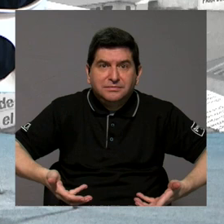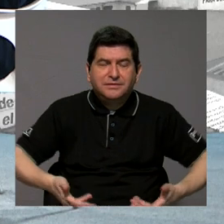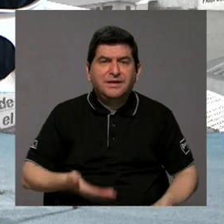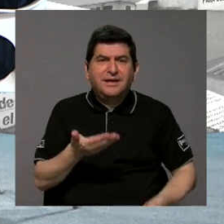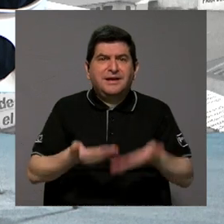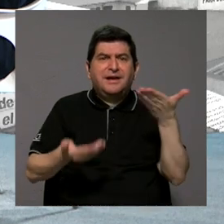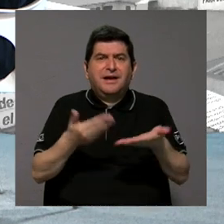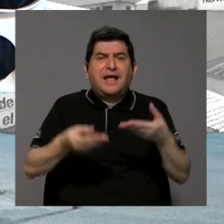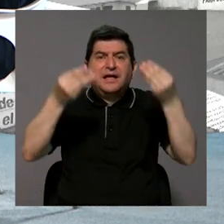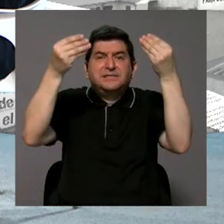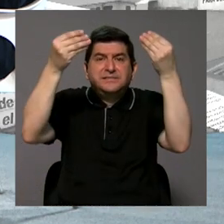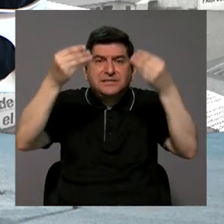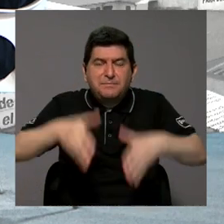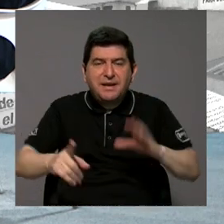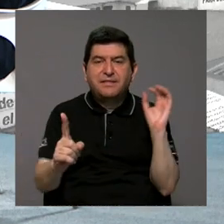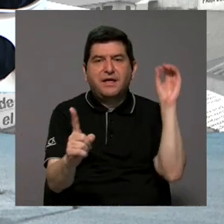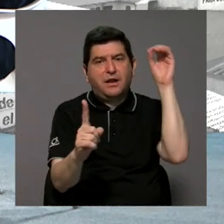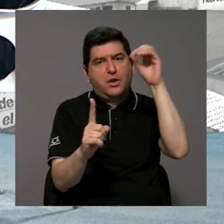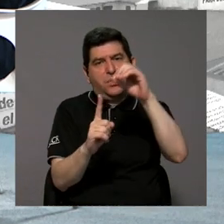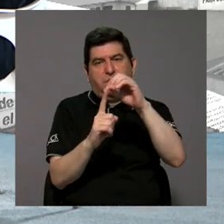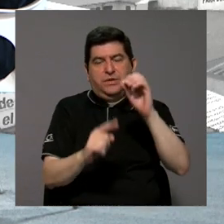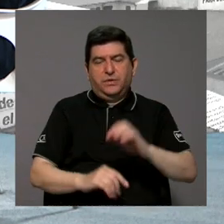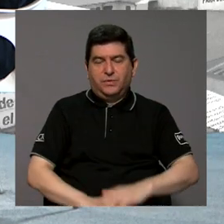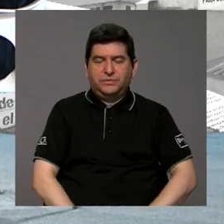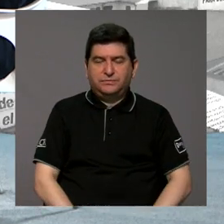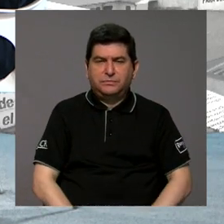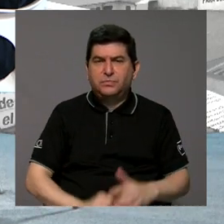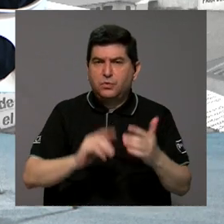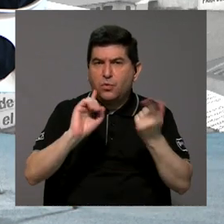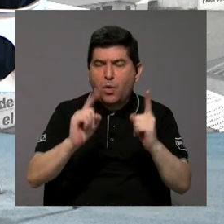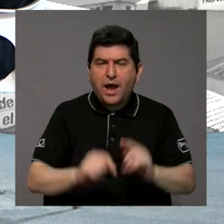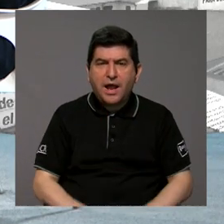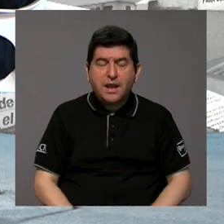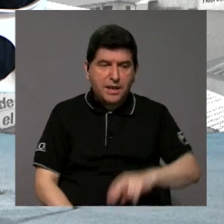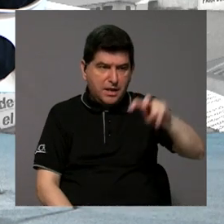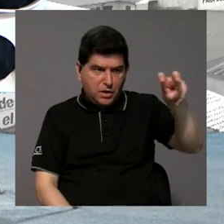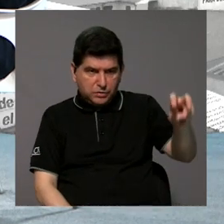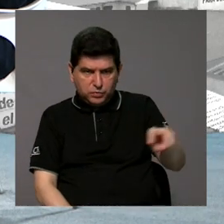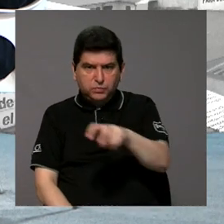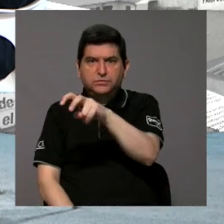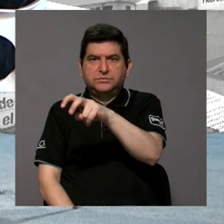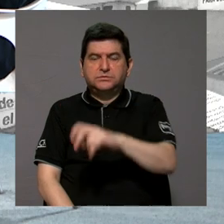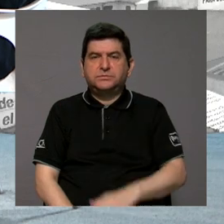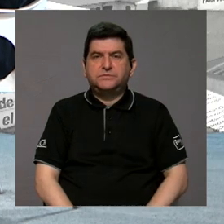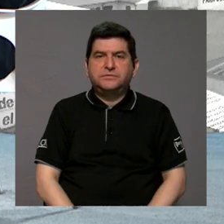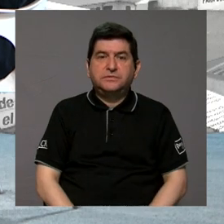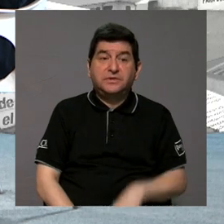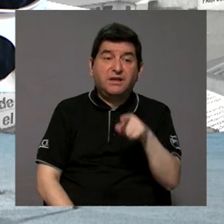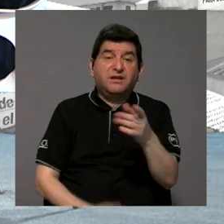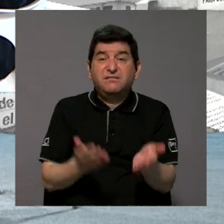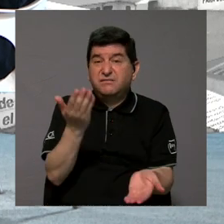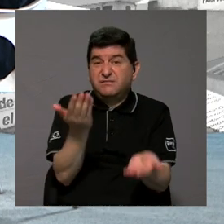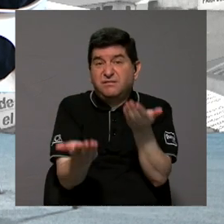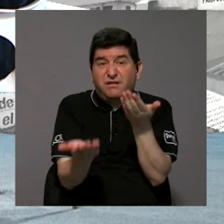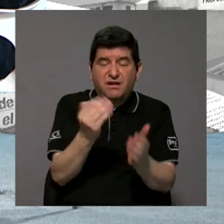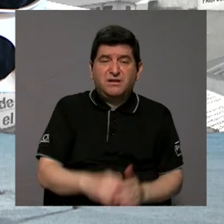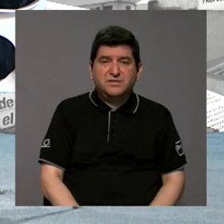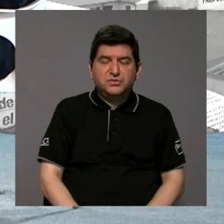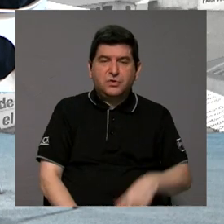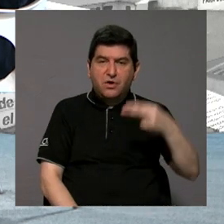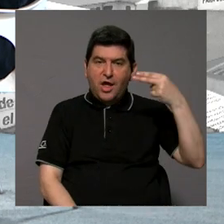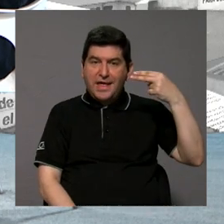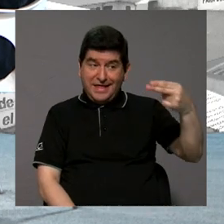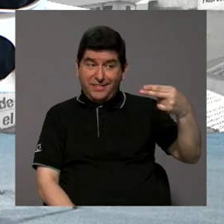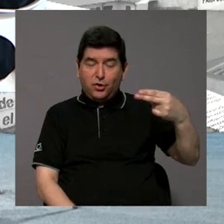y casi que estaríamos perdiendo el objetivo que es poder transportarnos y eso posiblemente